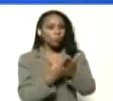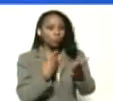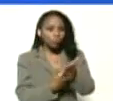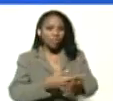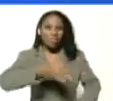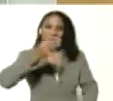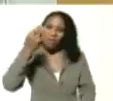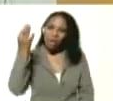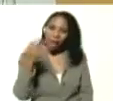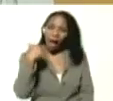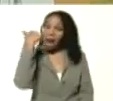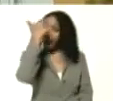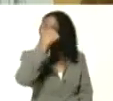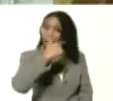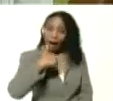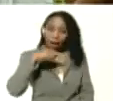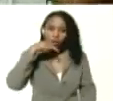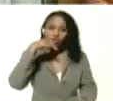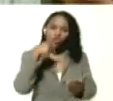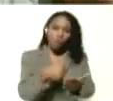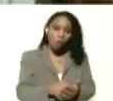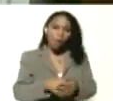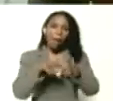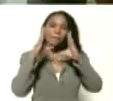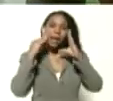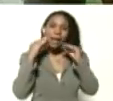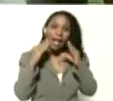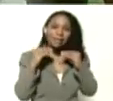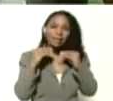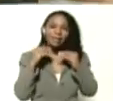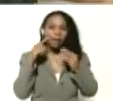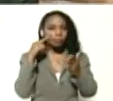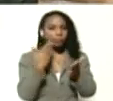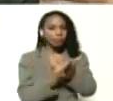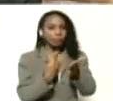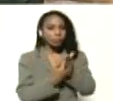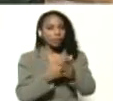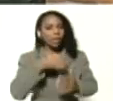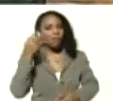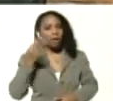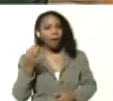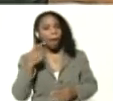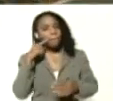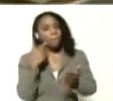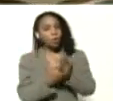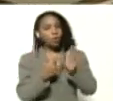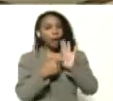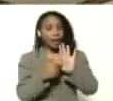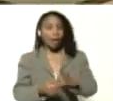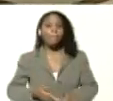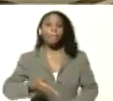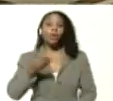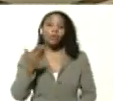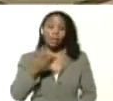con la cara con el nombre con la experiencia con el testimonio vamos a mostrar es muy importante que Venezuela y el mundo